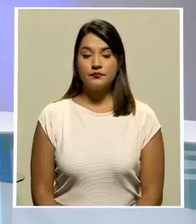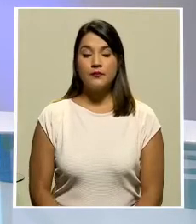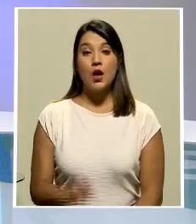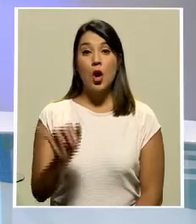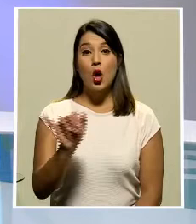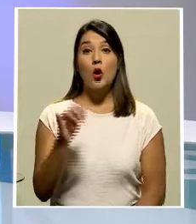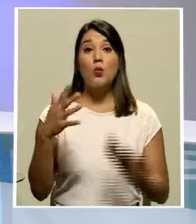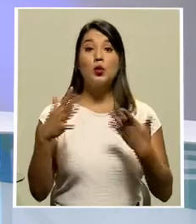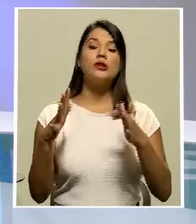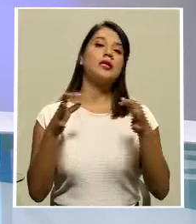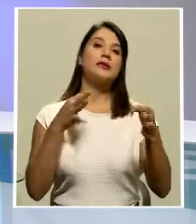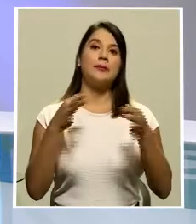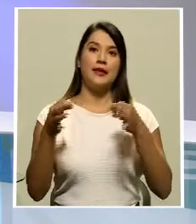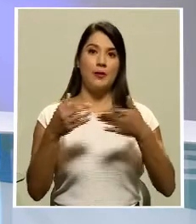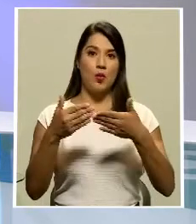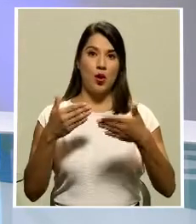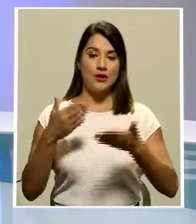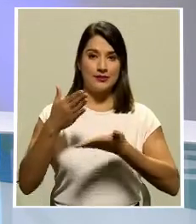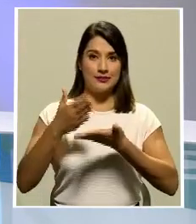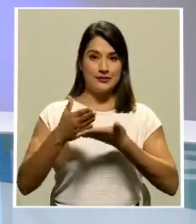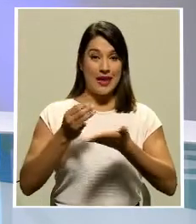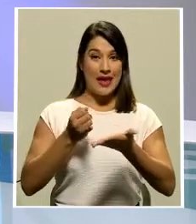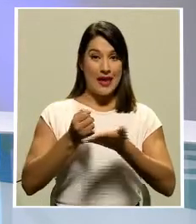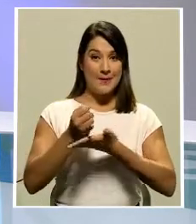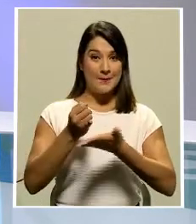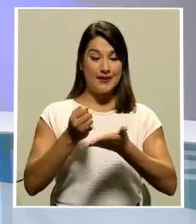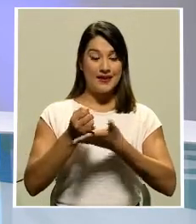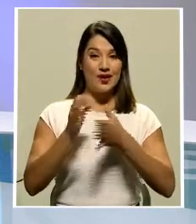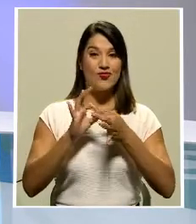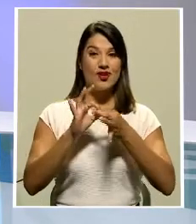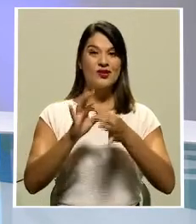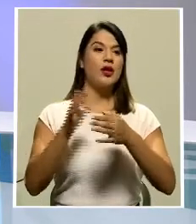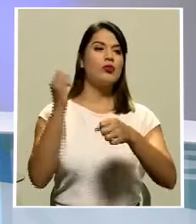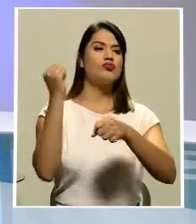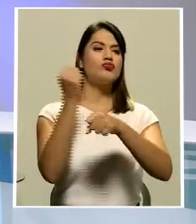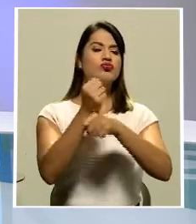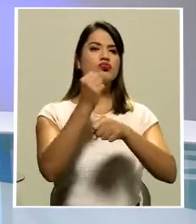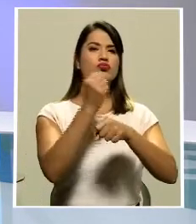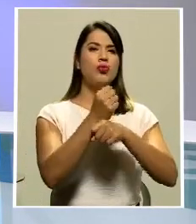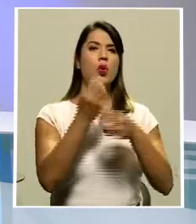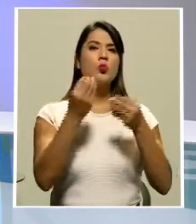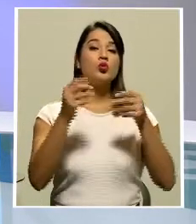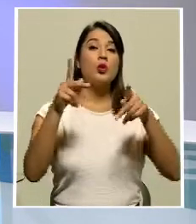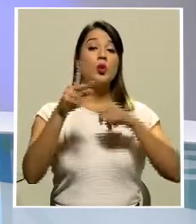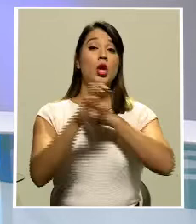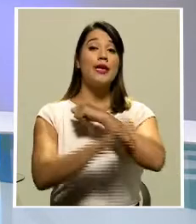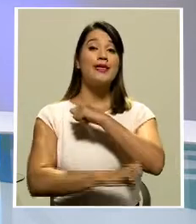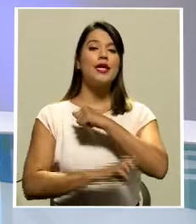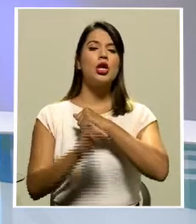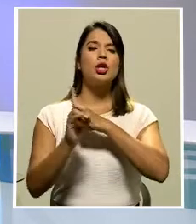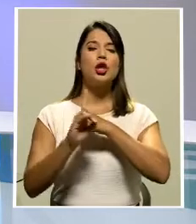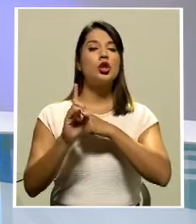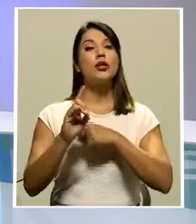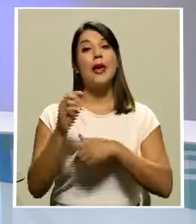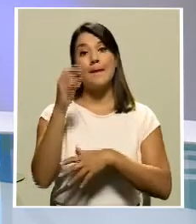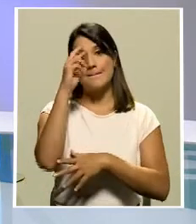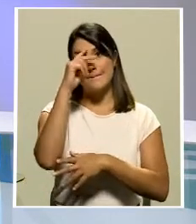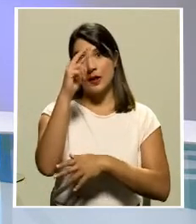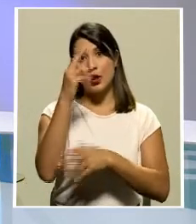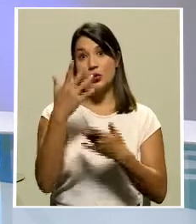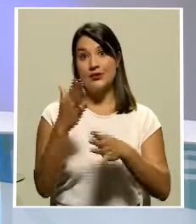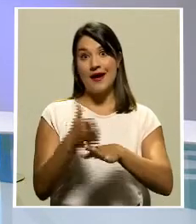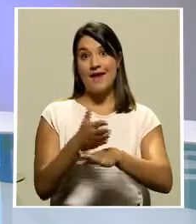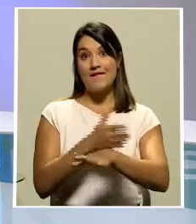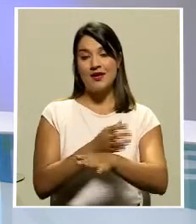Como le adelantábamos la investigación sobre la masacre de migrantes en el norte de México avanza 12